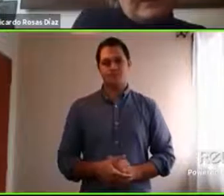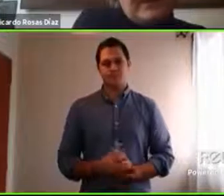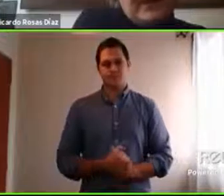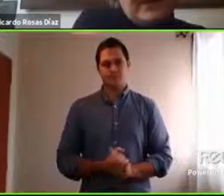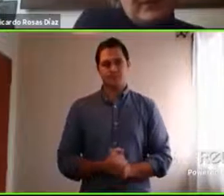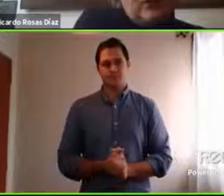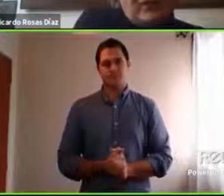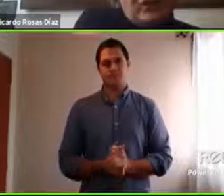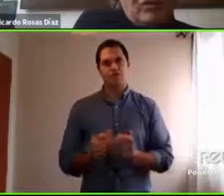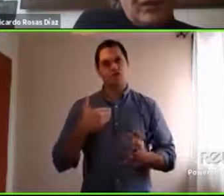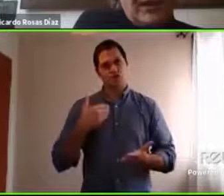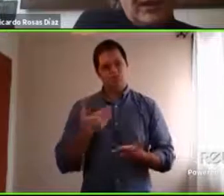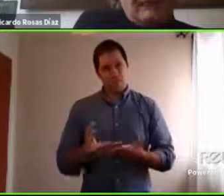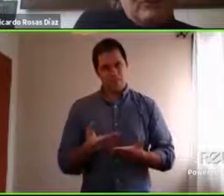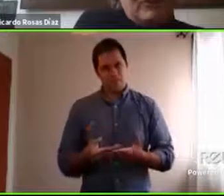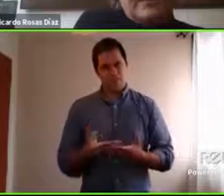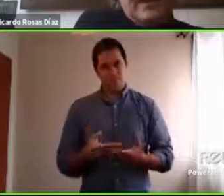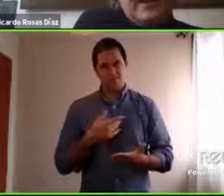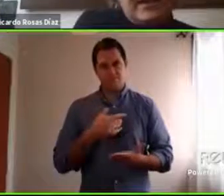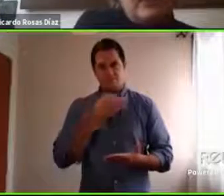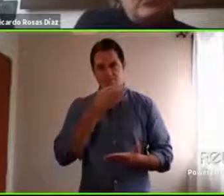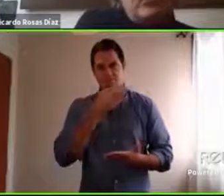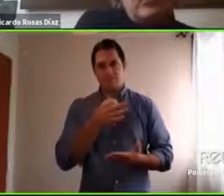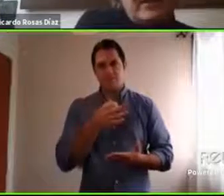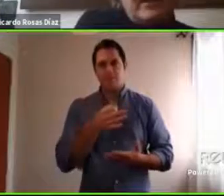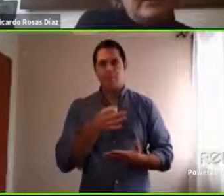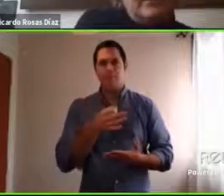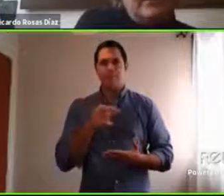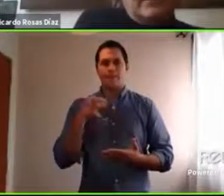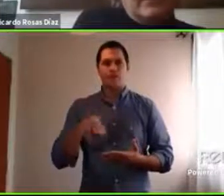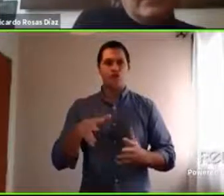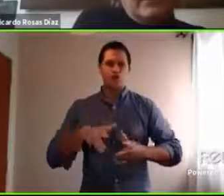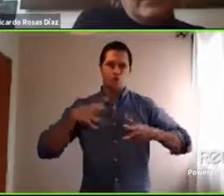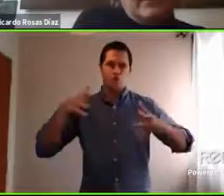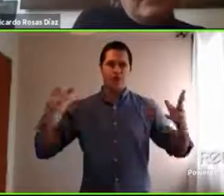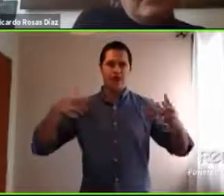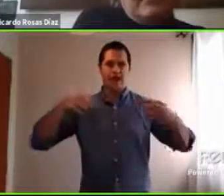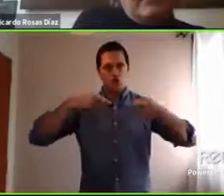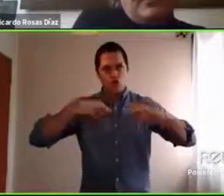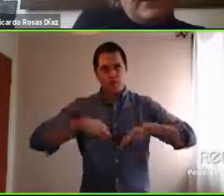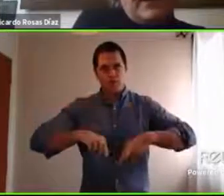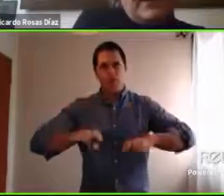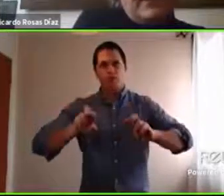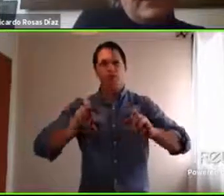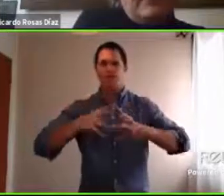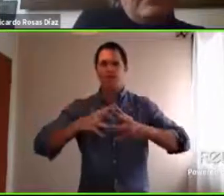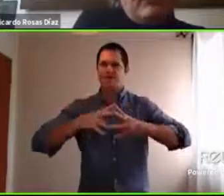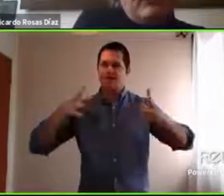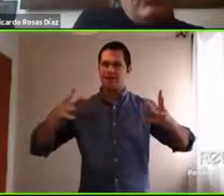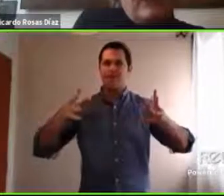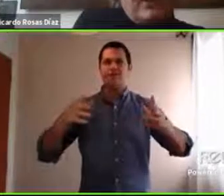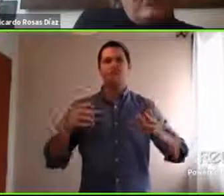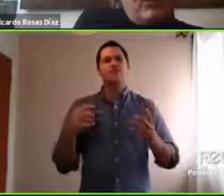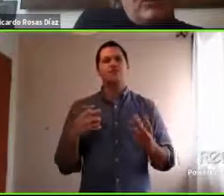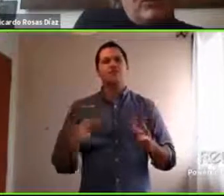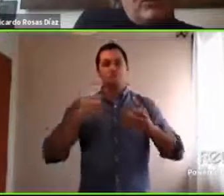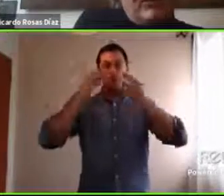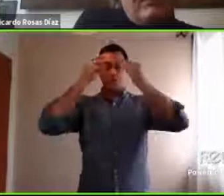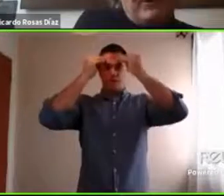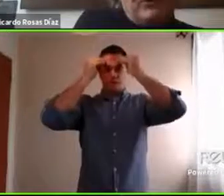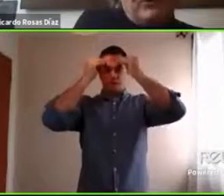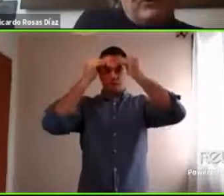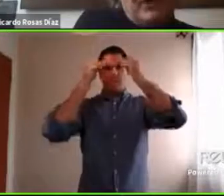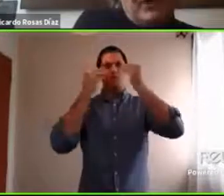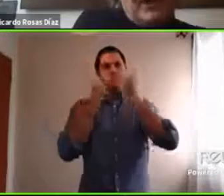aprovechar esto tomar esto como una potencial gran oportunidad nos gustaría que pensaran un poco